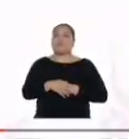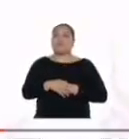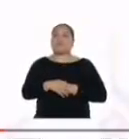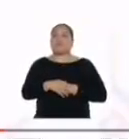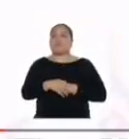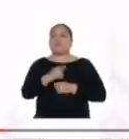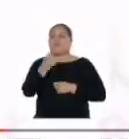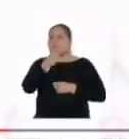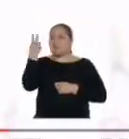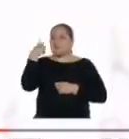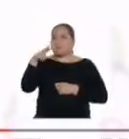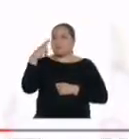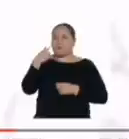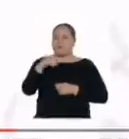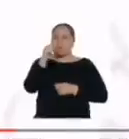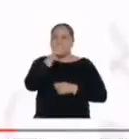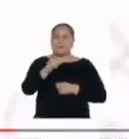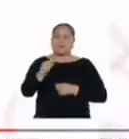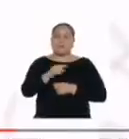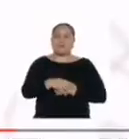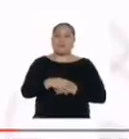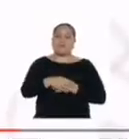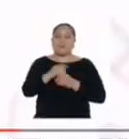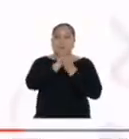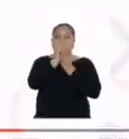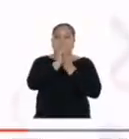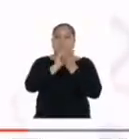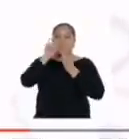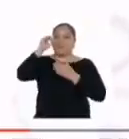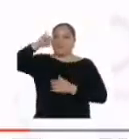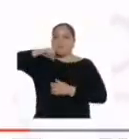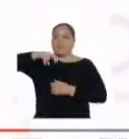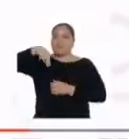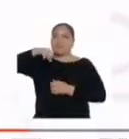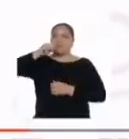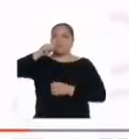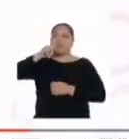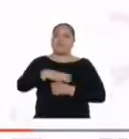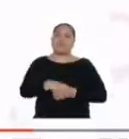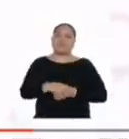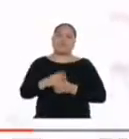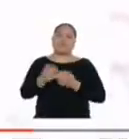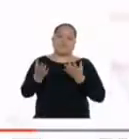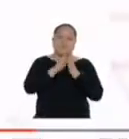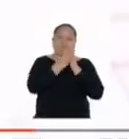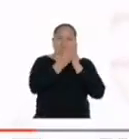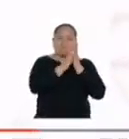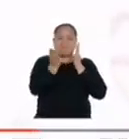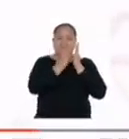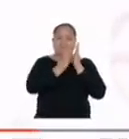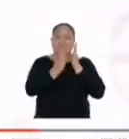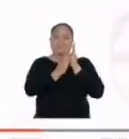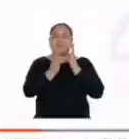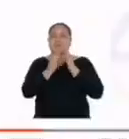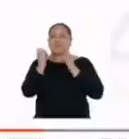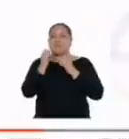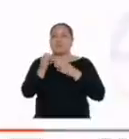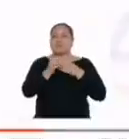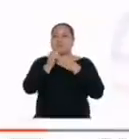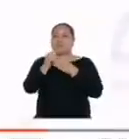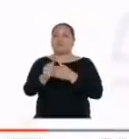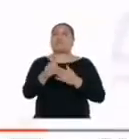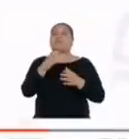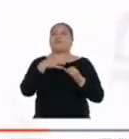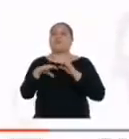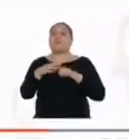Como hemos visto, los textos instructivos pueden tener forma de un manual, con pasos o como una guía de comportamientos que